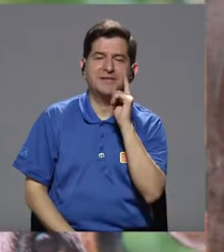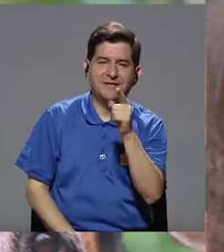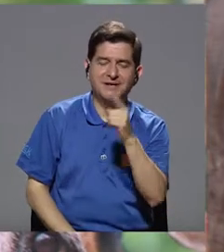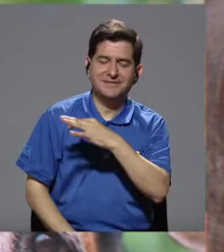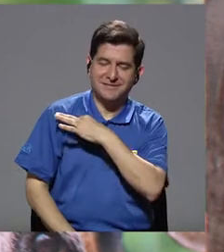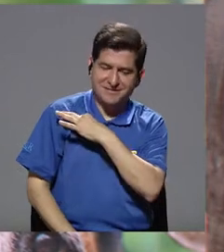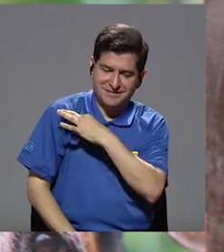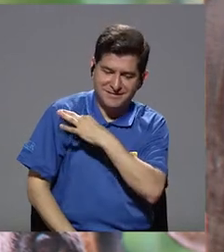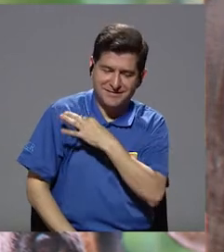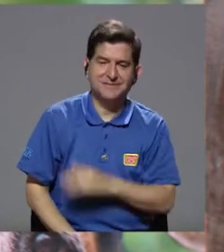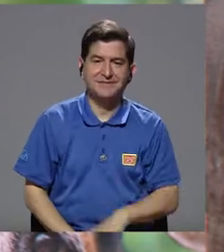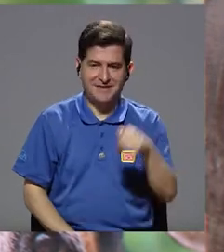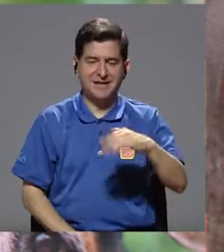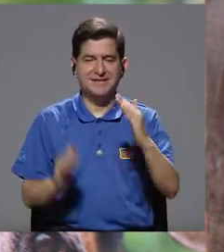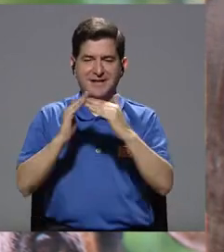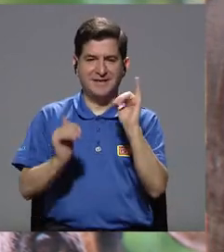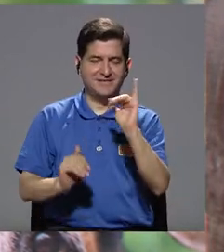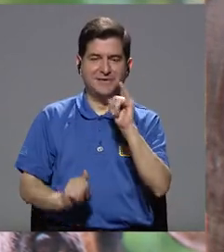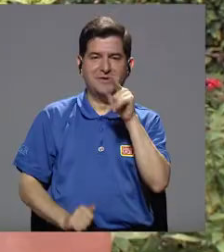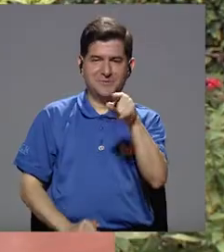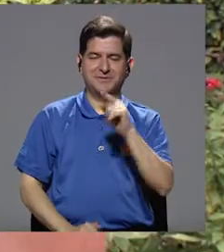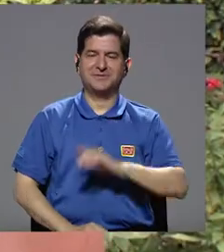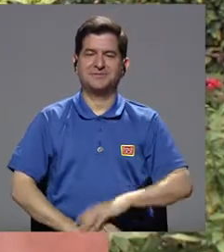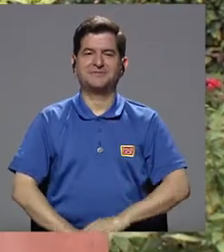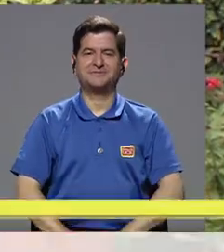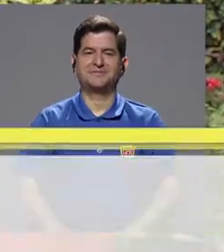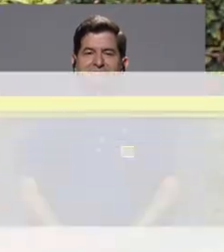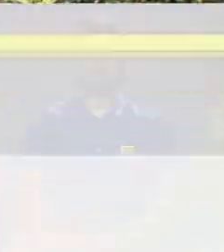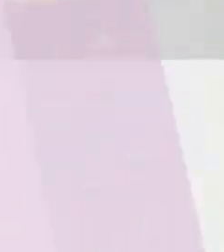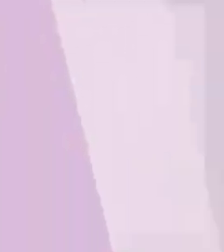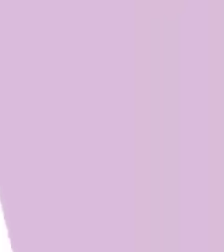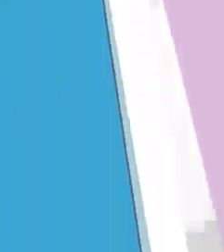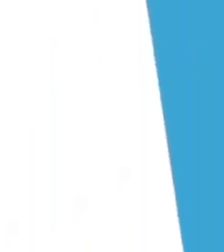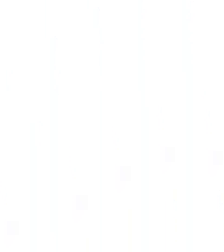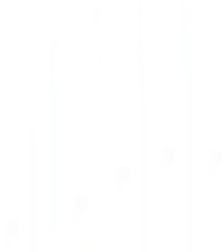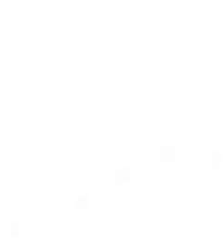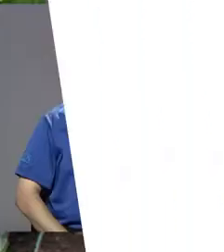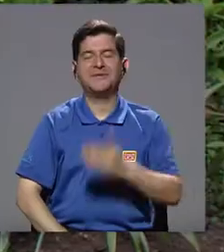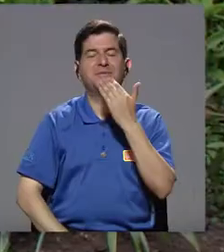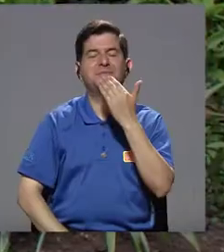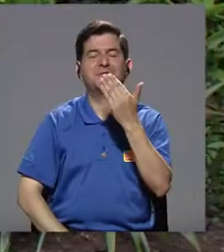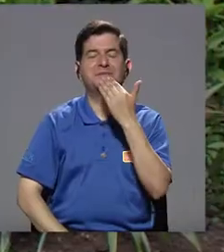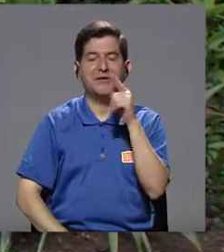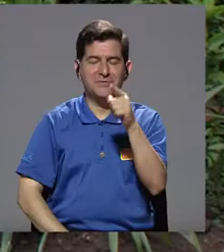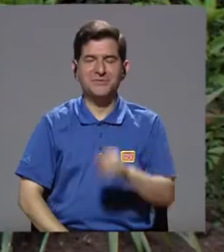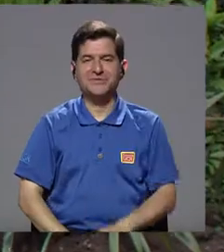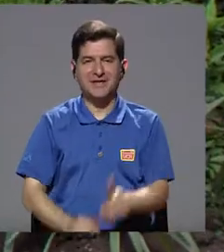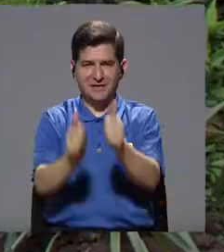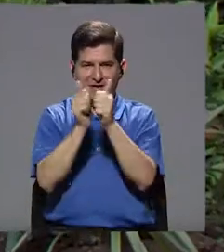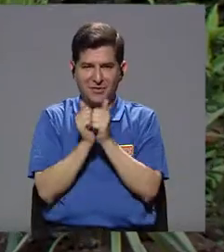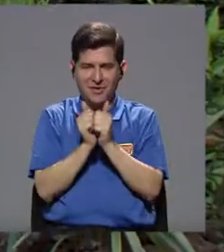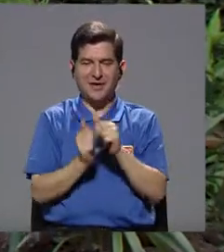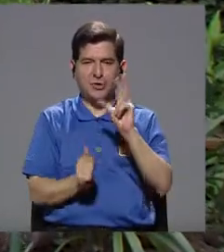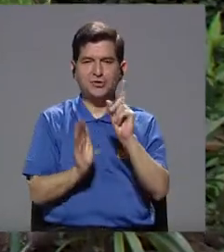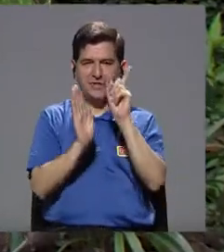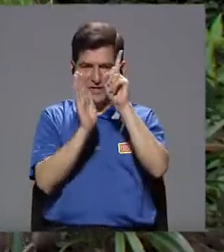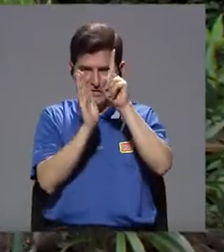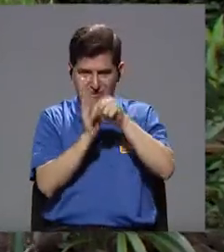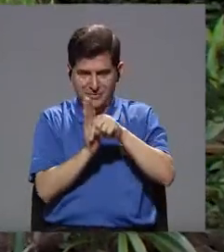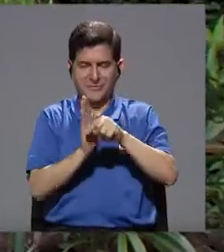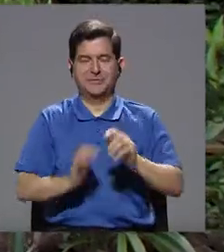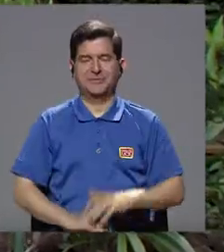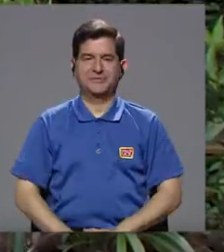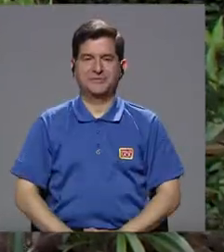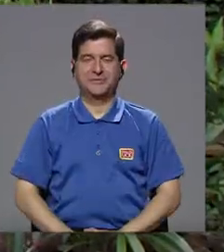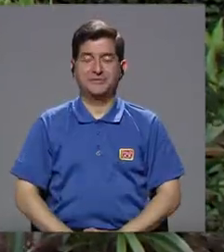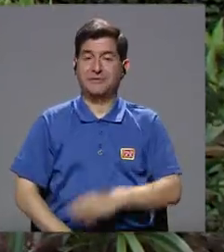Claro que sí. A ustedes muchas gracias por la invitación y esta es su casa. Muchas gracias. Muchas gracias por haber estado con nosotros durante estos